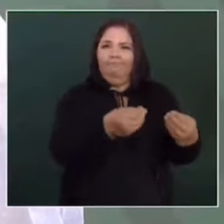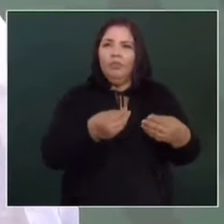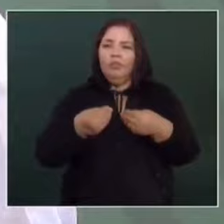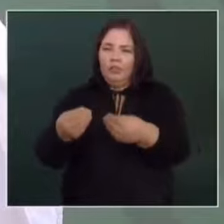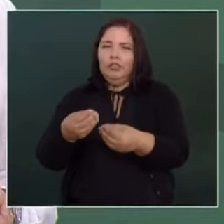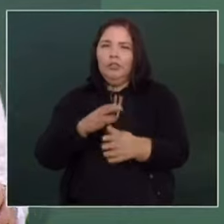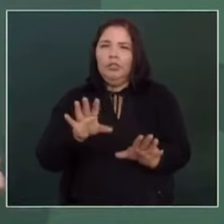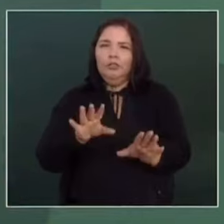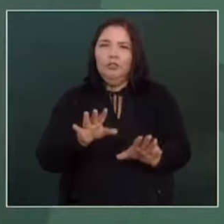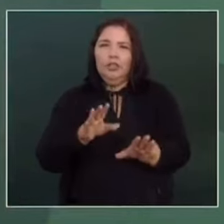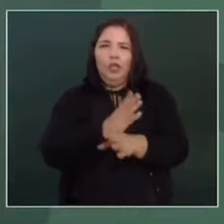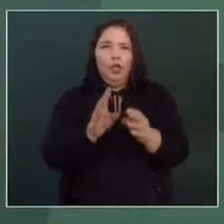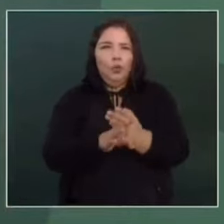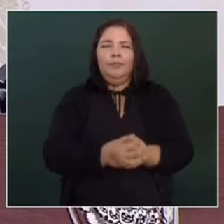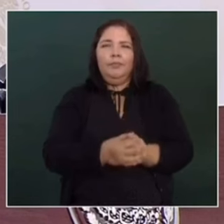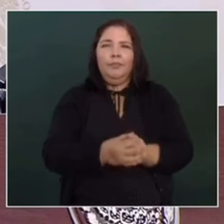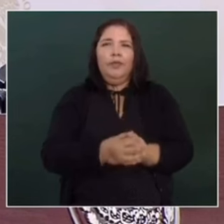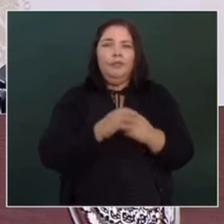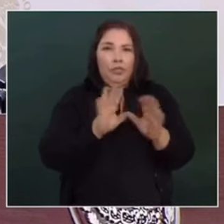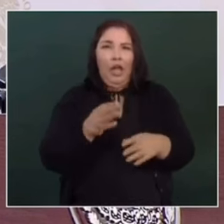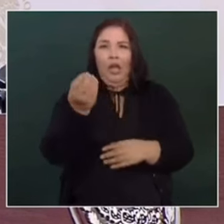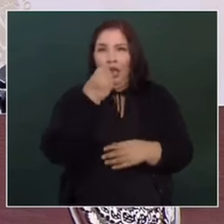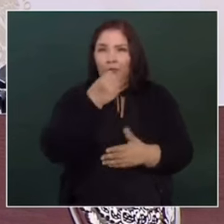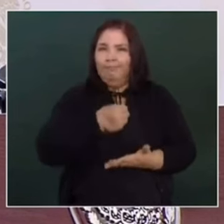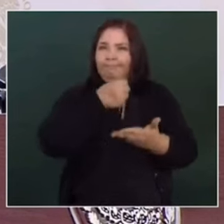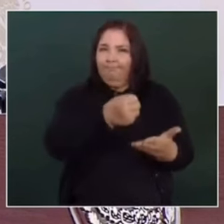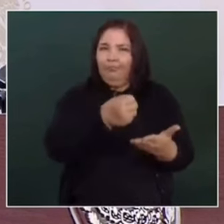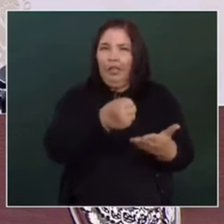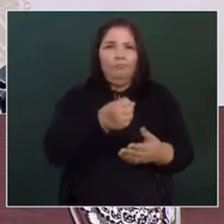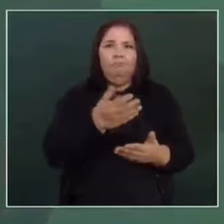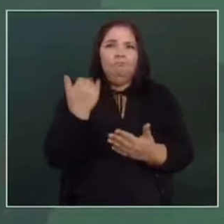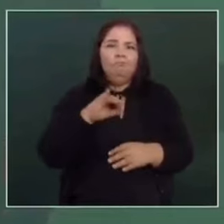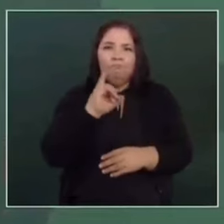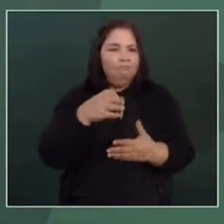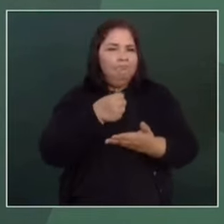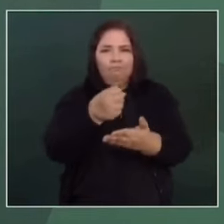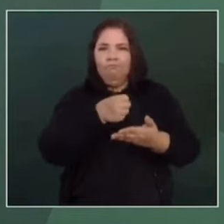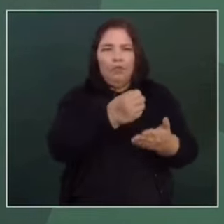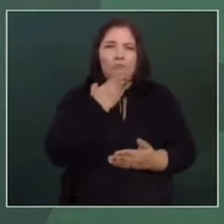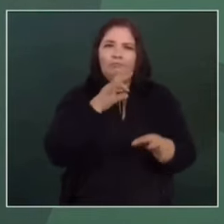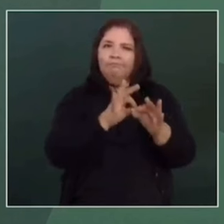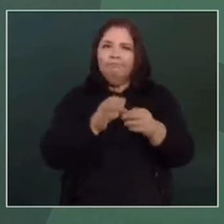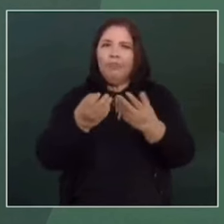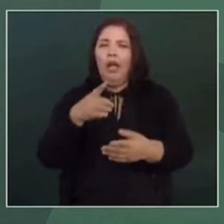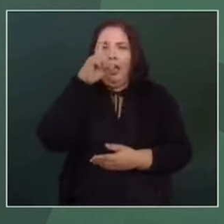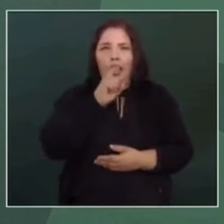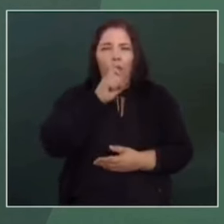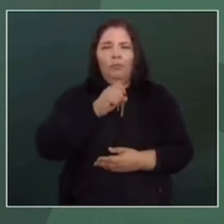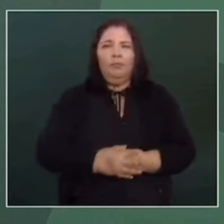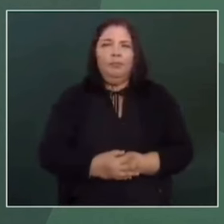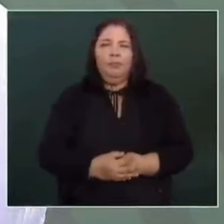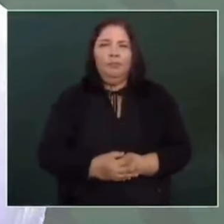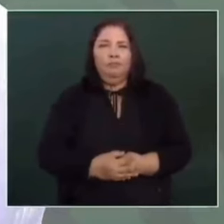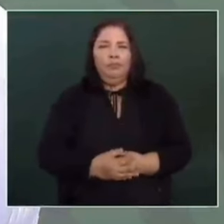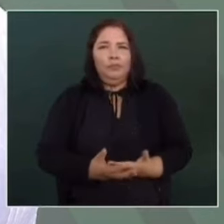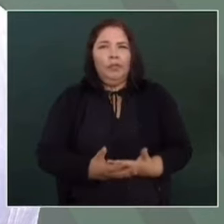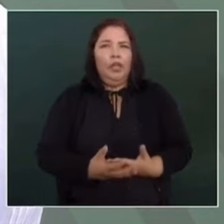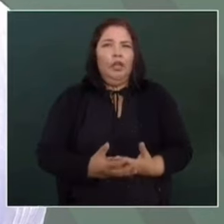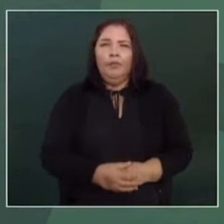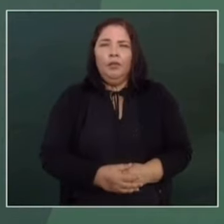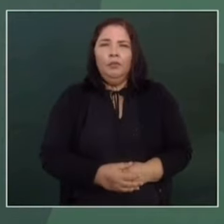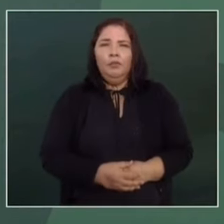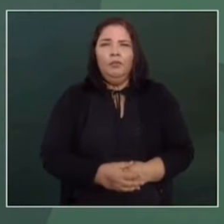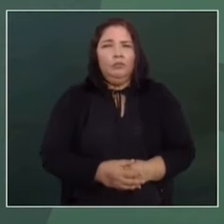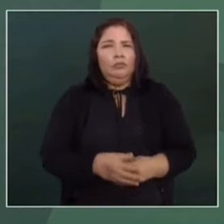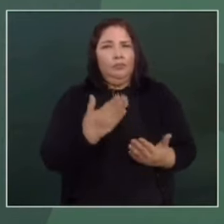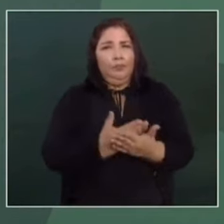enseres domésticos, desde luego alimentos, nunca han faltado, alimentos, agua, despensas.